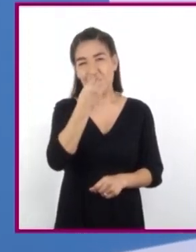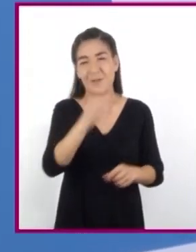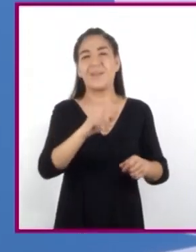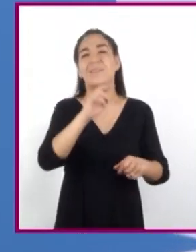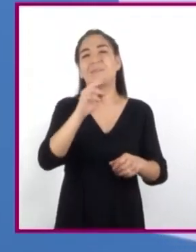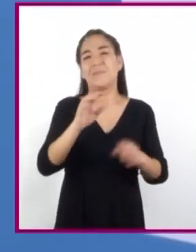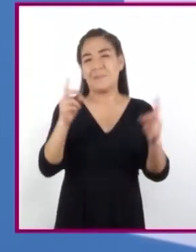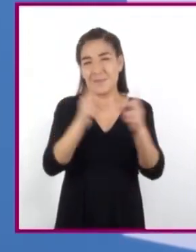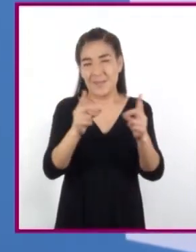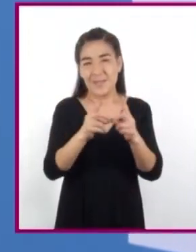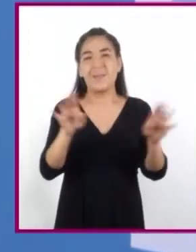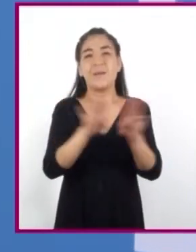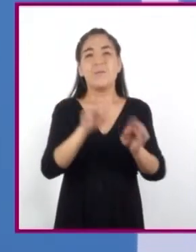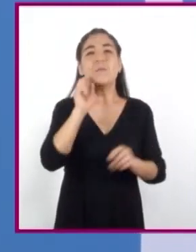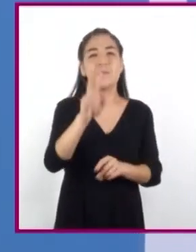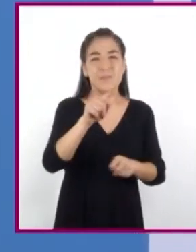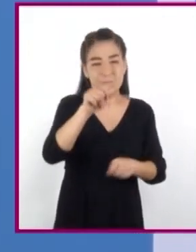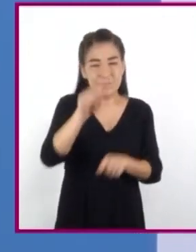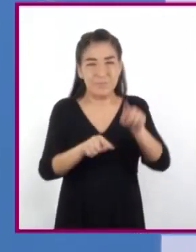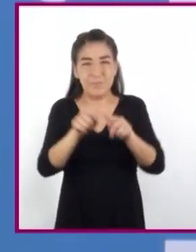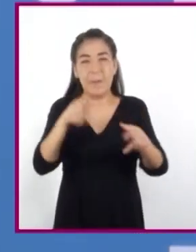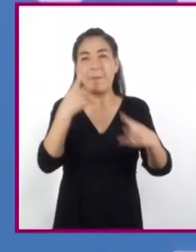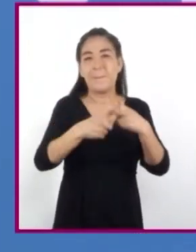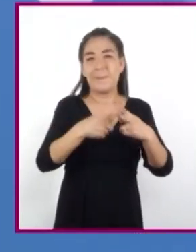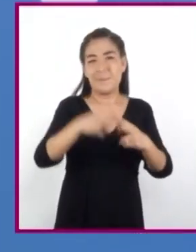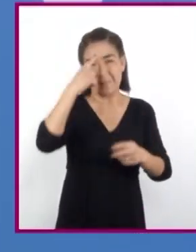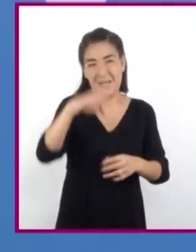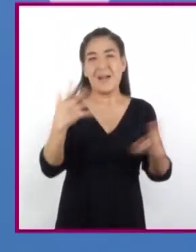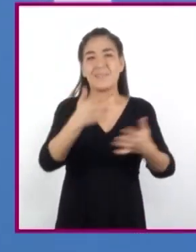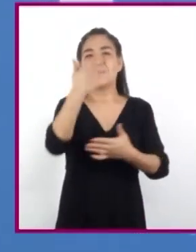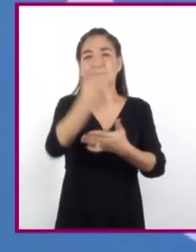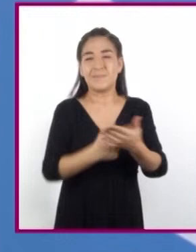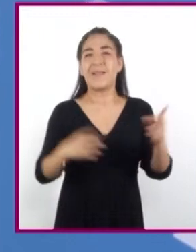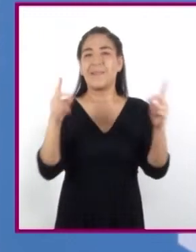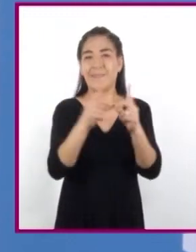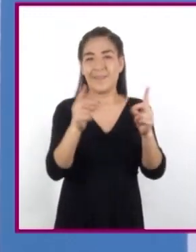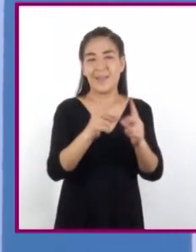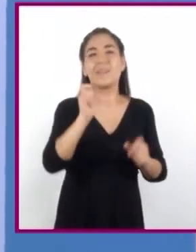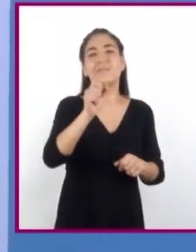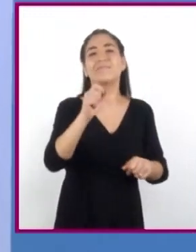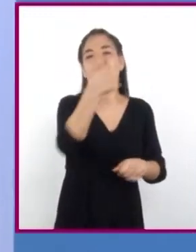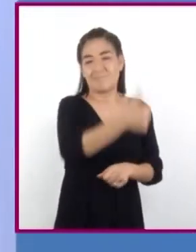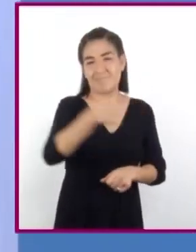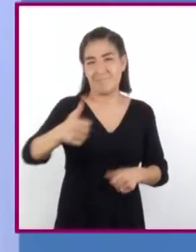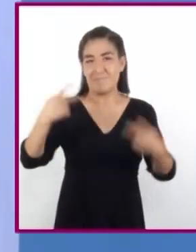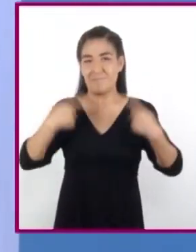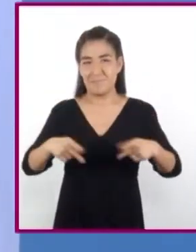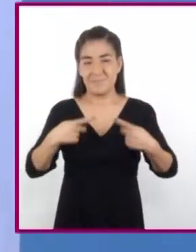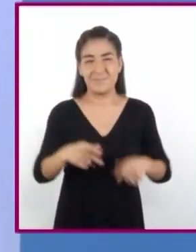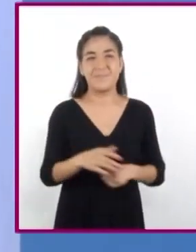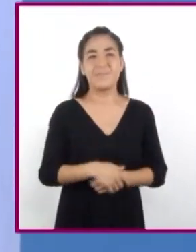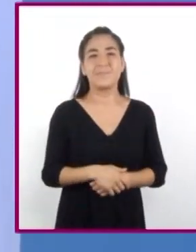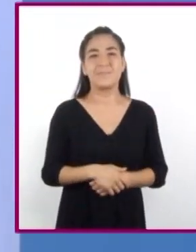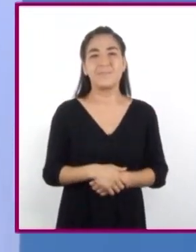utilizan fórmulas matemáticas para elaborar una dieta con base en las necesidades de cada persona. Buscando